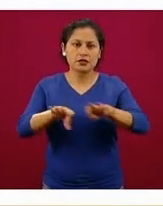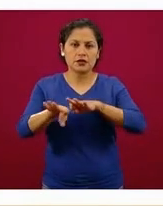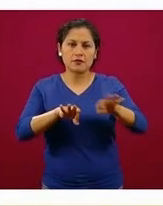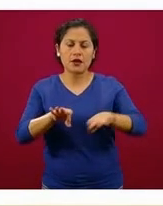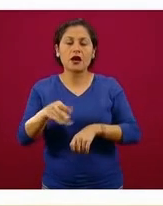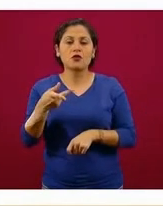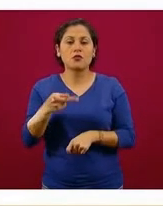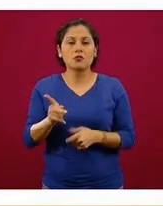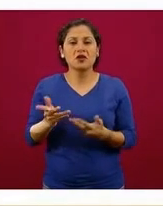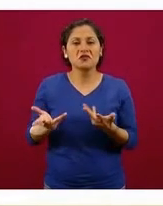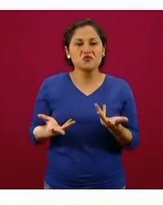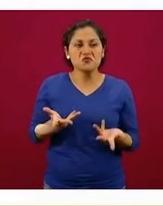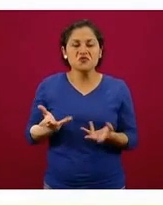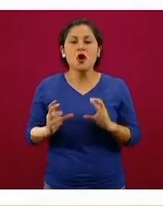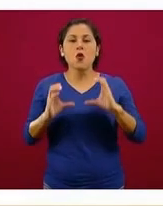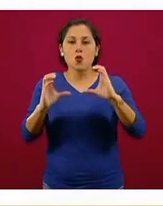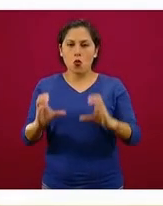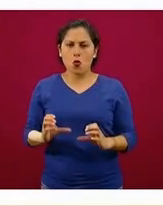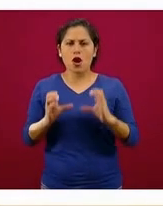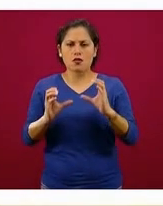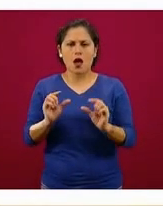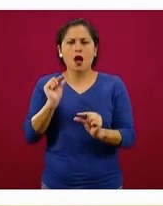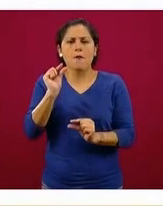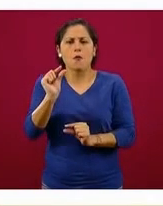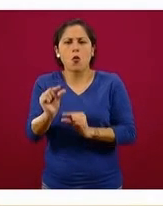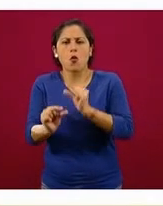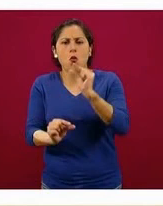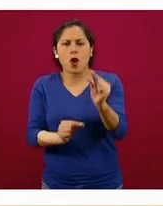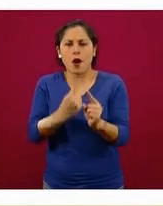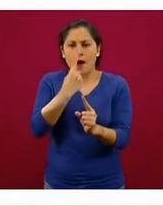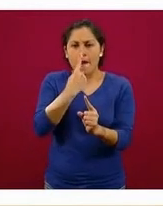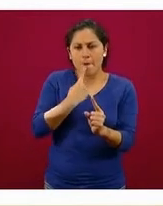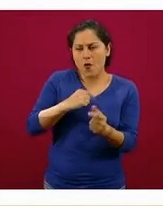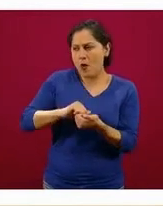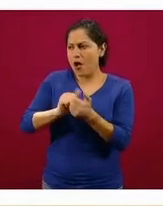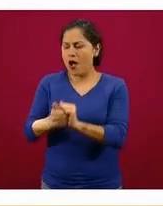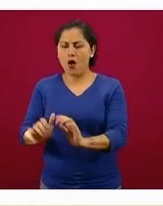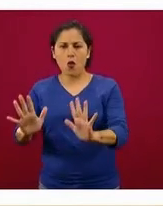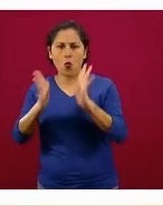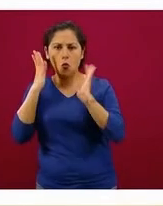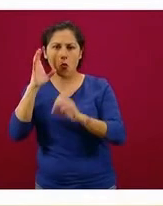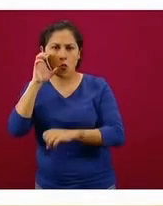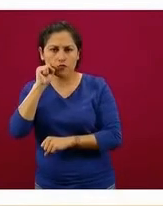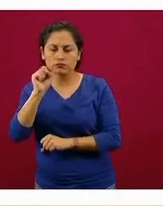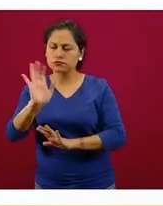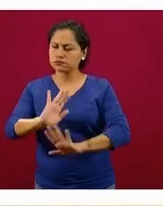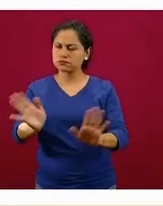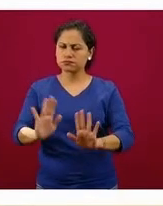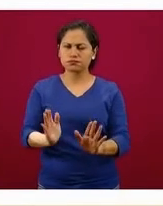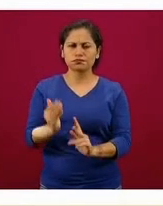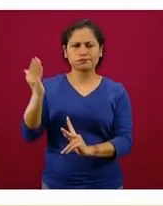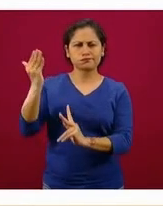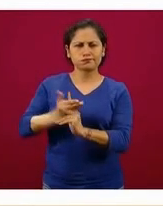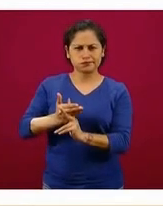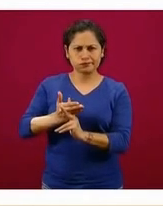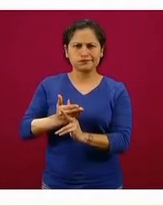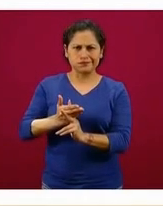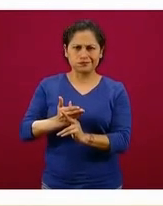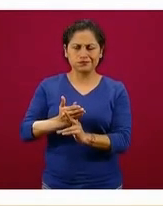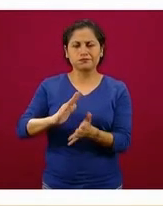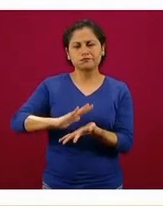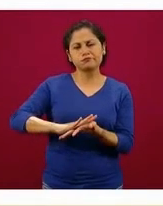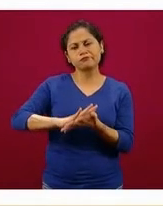actitud prudente, dijo empecemos a activar y nos quedamos en 30 por ciento en el límite de ocupación hotelera.